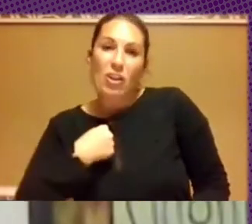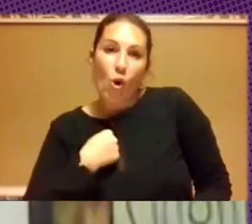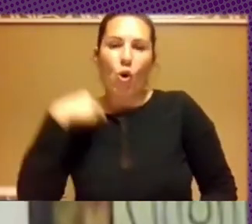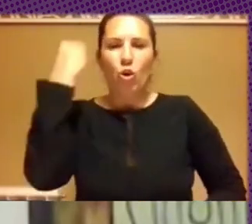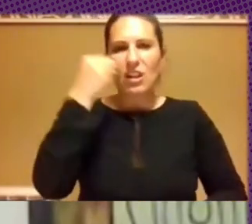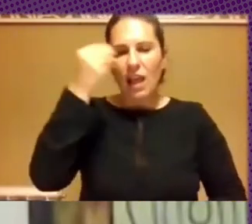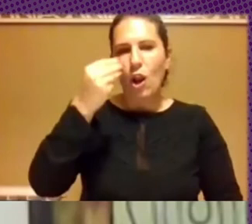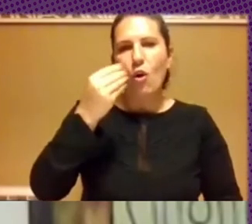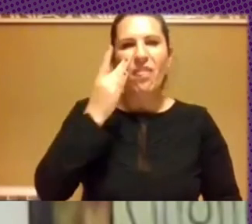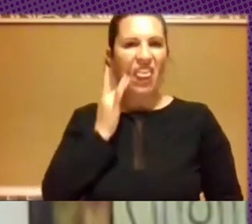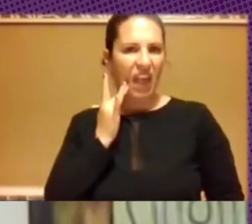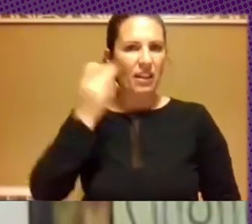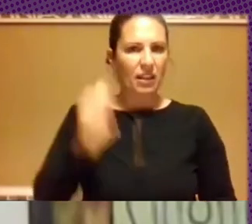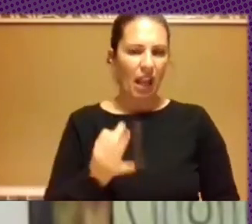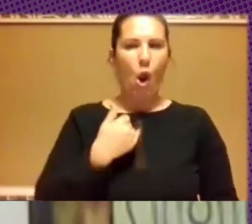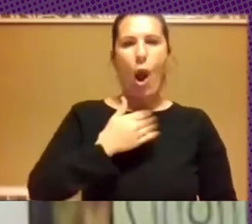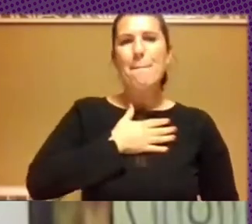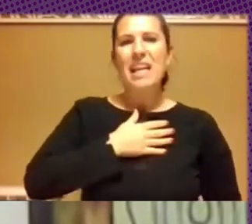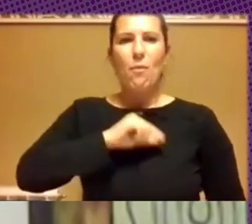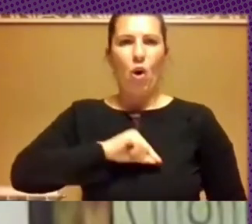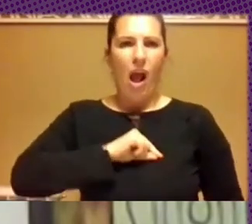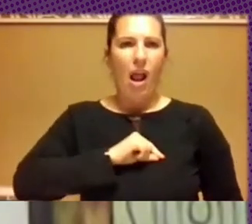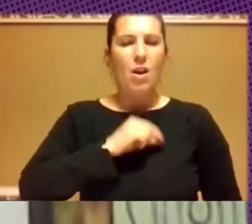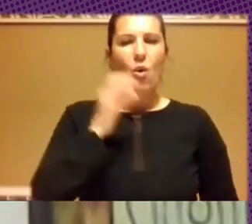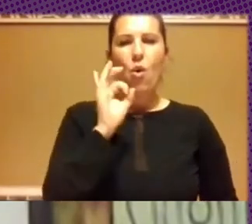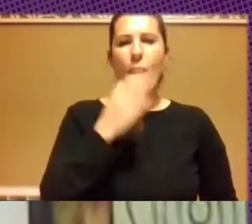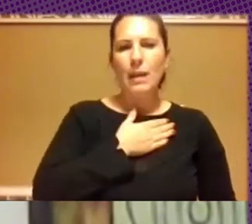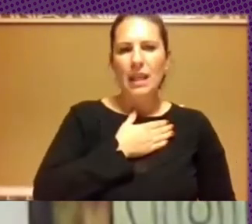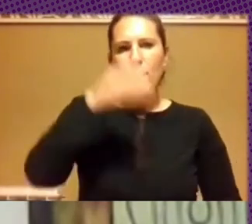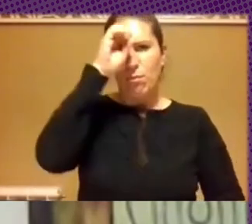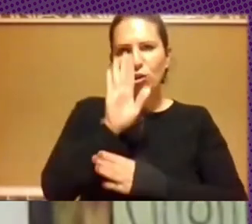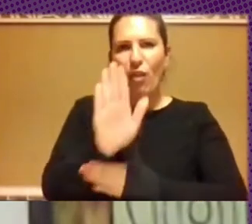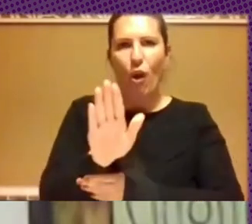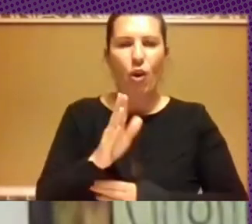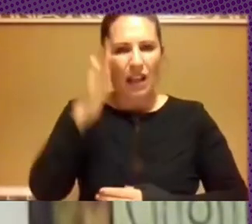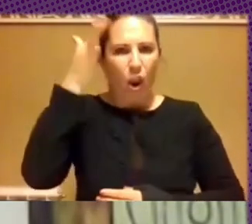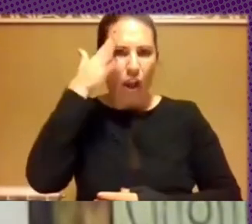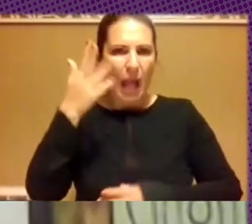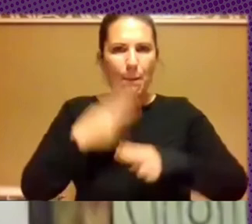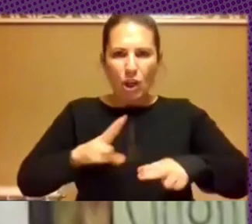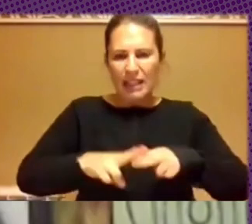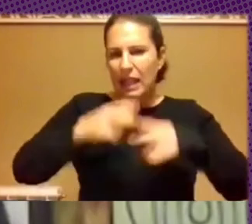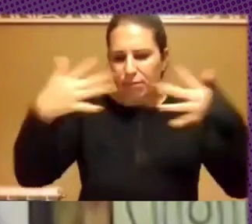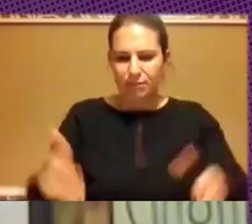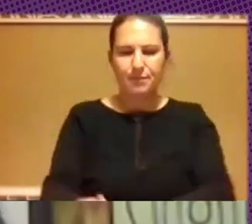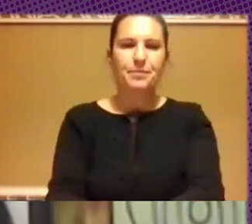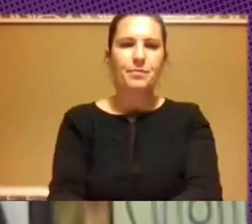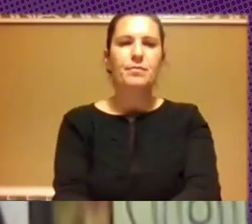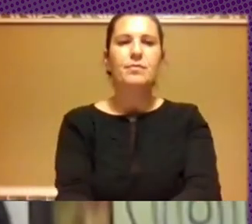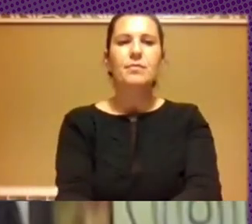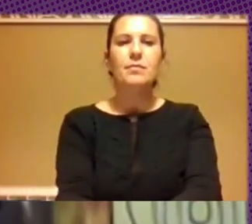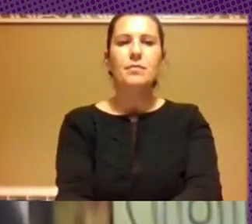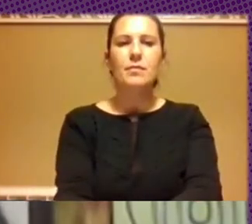decente o a lo que o a mi moral o a mi posición política ideológica y demás la clave del software libre